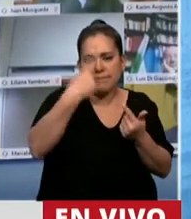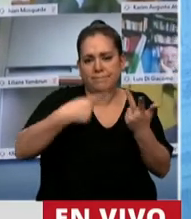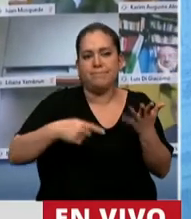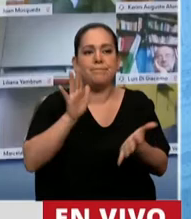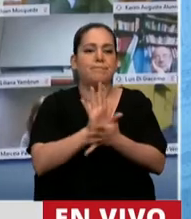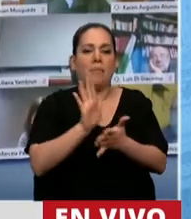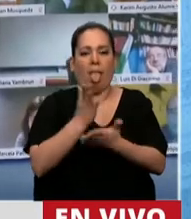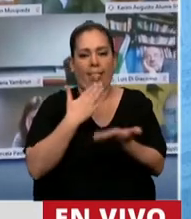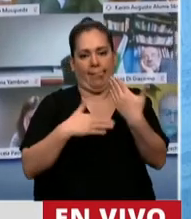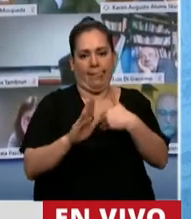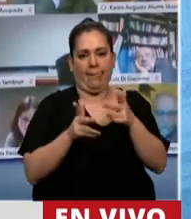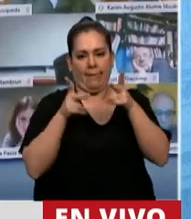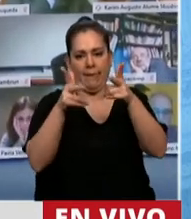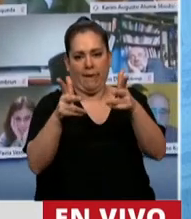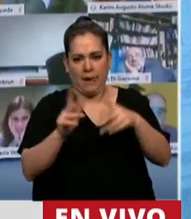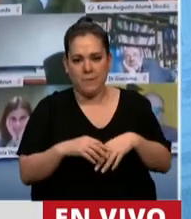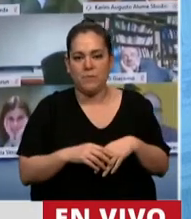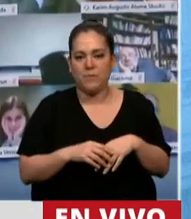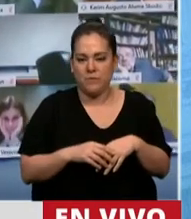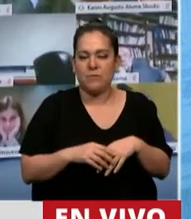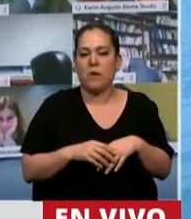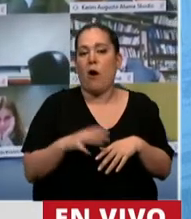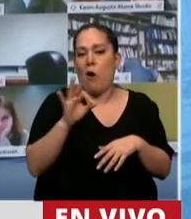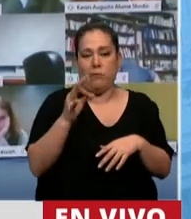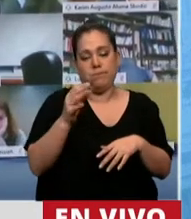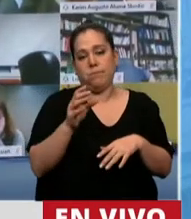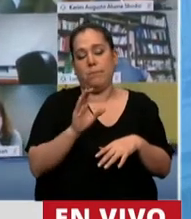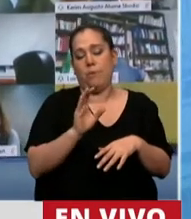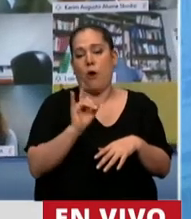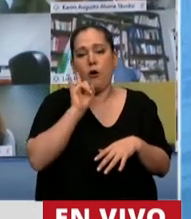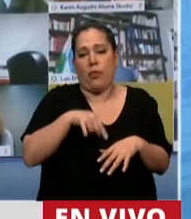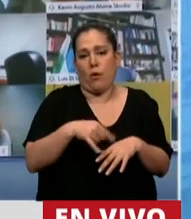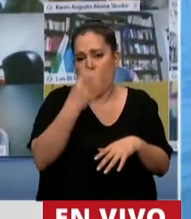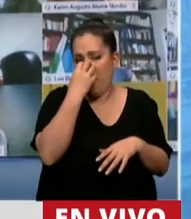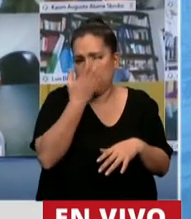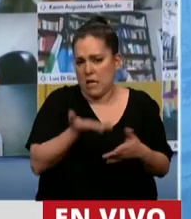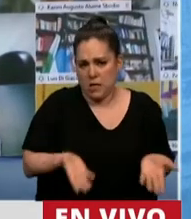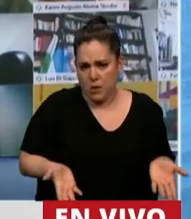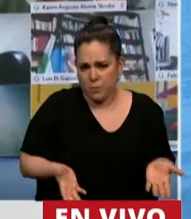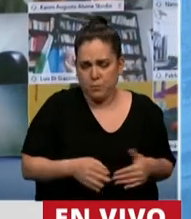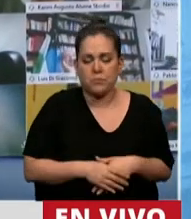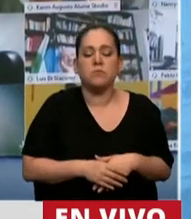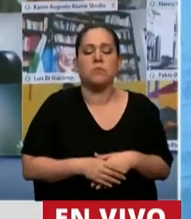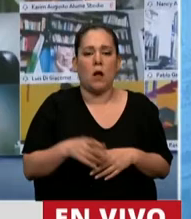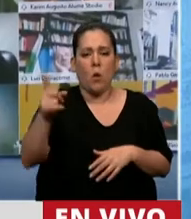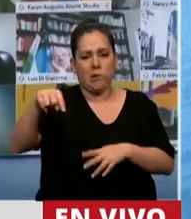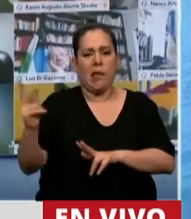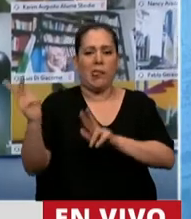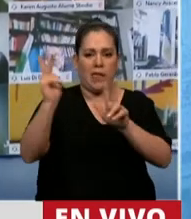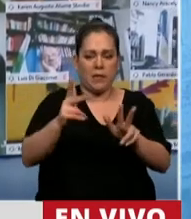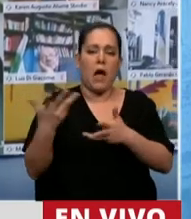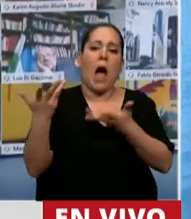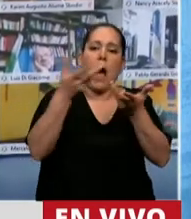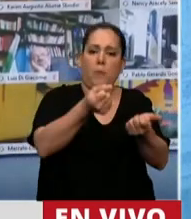un chantaje, en lunfardo sería un circo. Miren, han dicho, apoyamos la